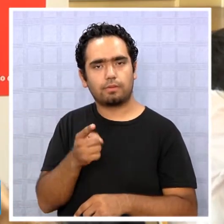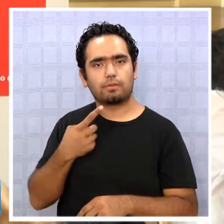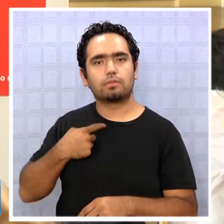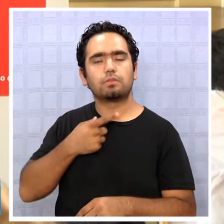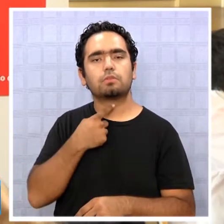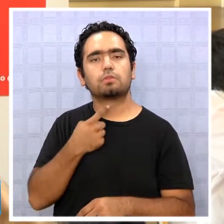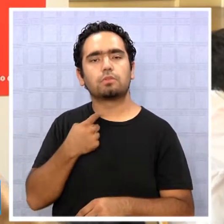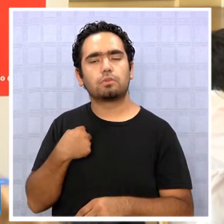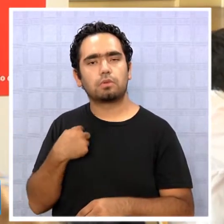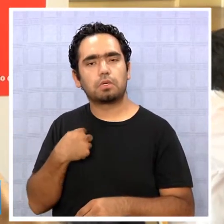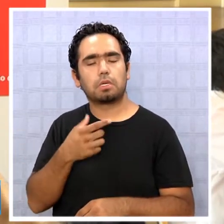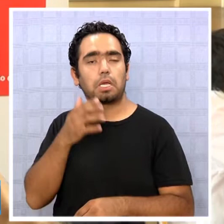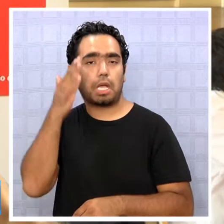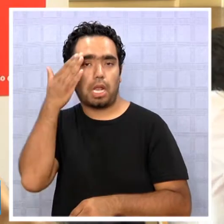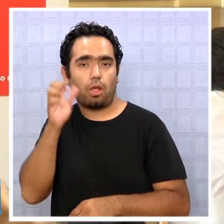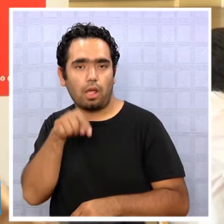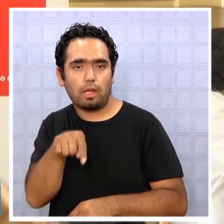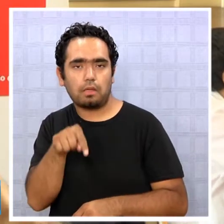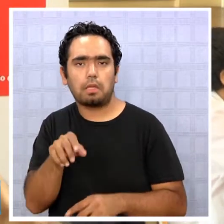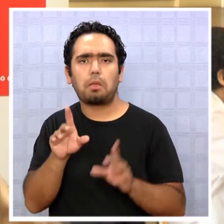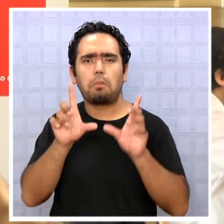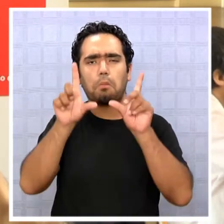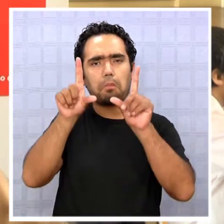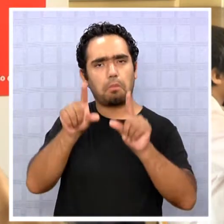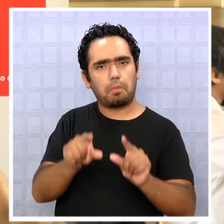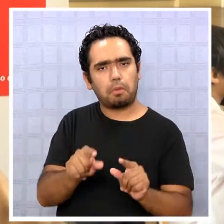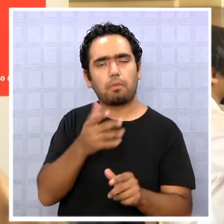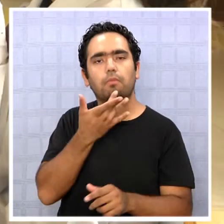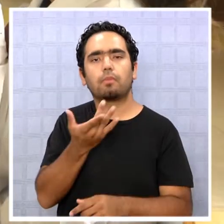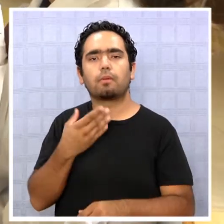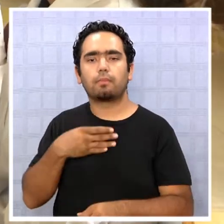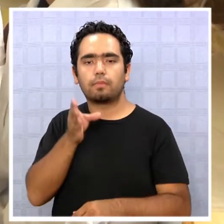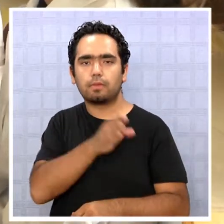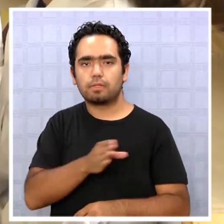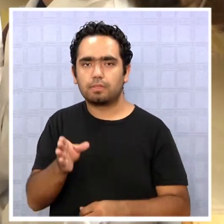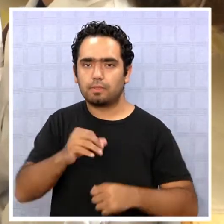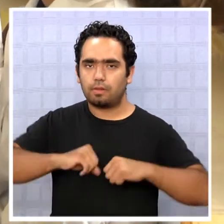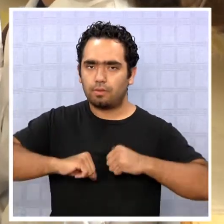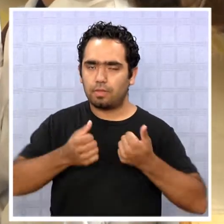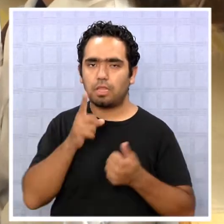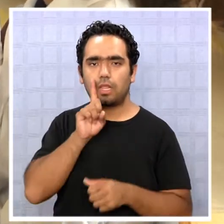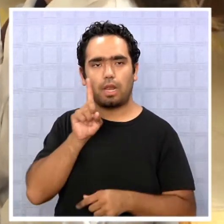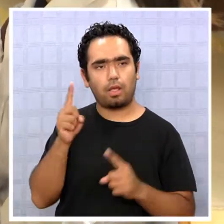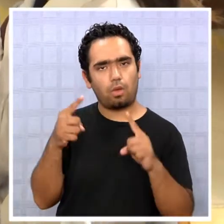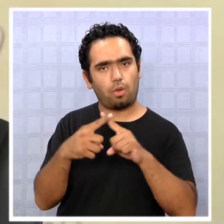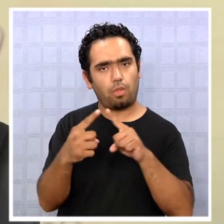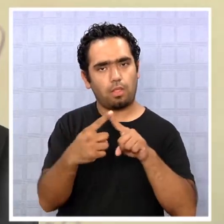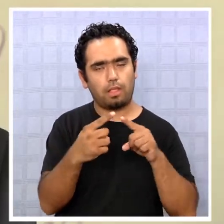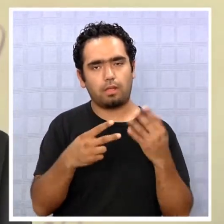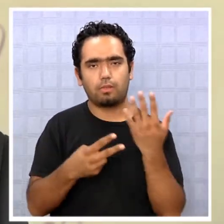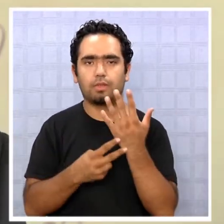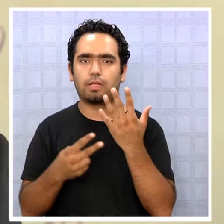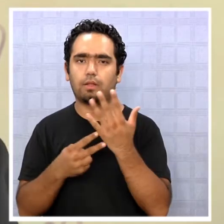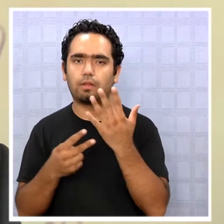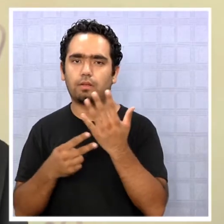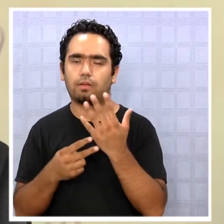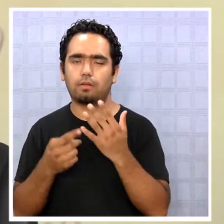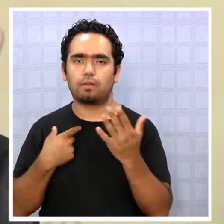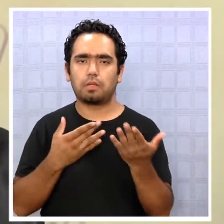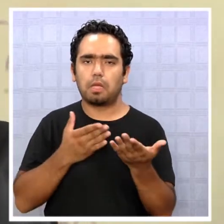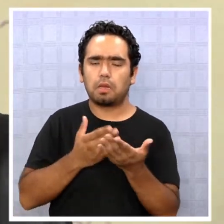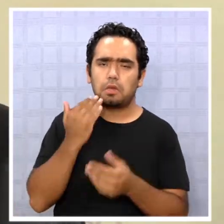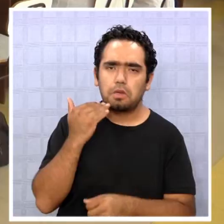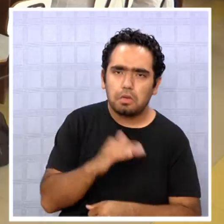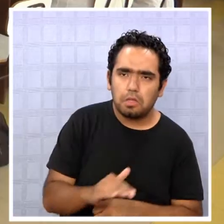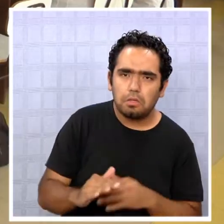dado que nuestros jóvenes en su mayoría tienen contacto con el mundo de la tecnología desde muy temprano, a través de los teléfonos, a través del computador, en